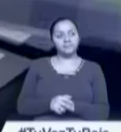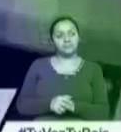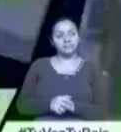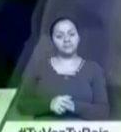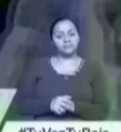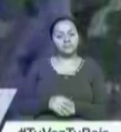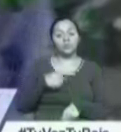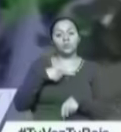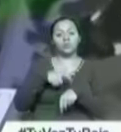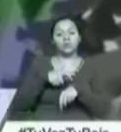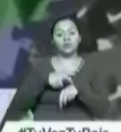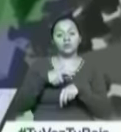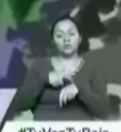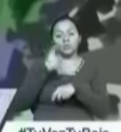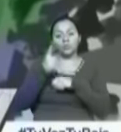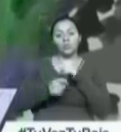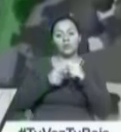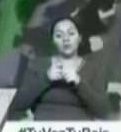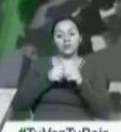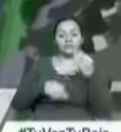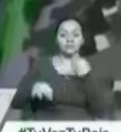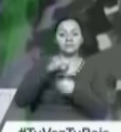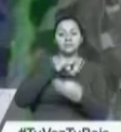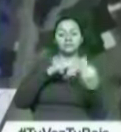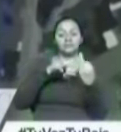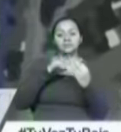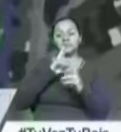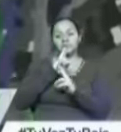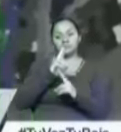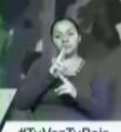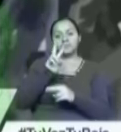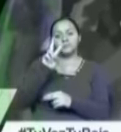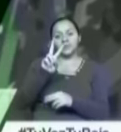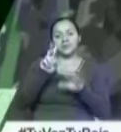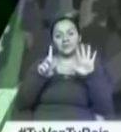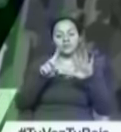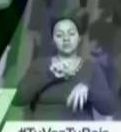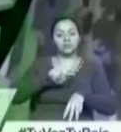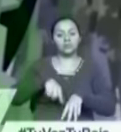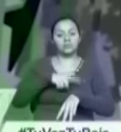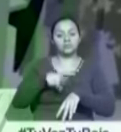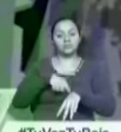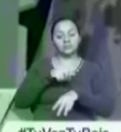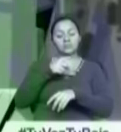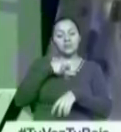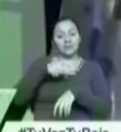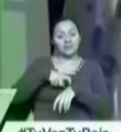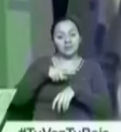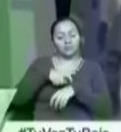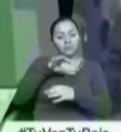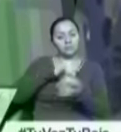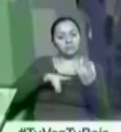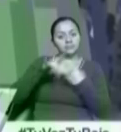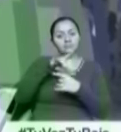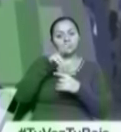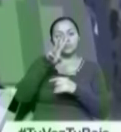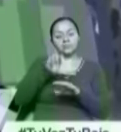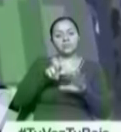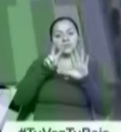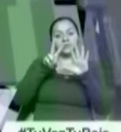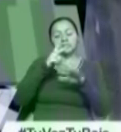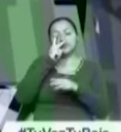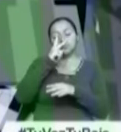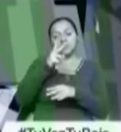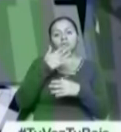¿Cuánto tiempo le lleva un año reemplazar al otro? La respuesta, 26 horas. Es el tiempo que precisa el 2017 para